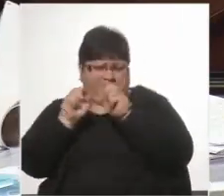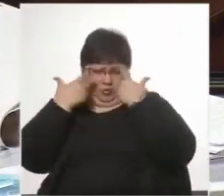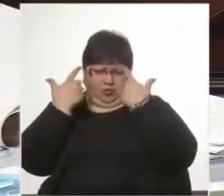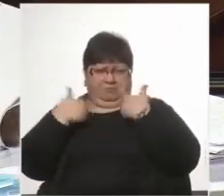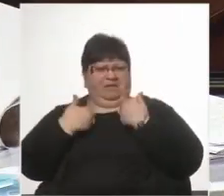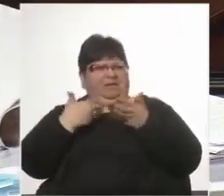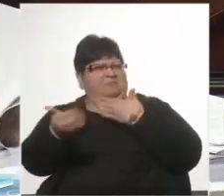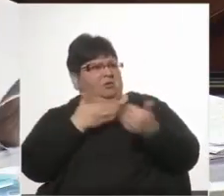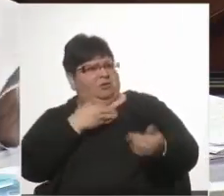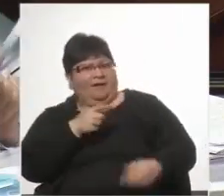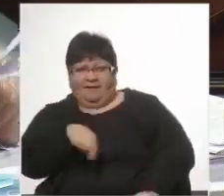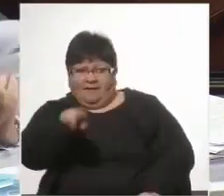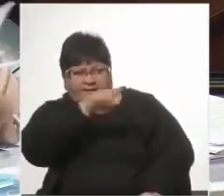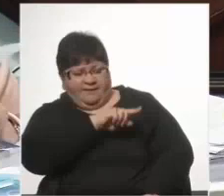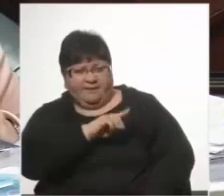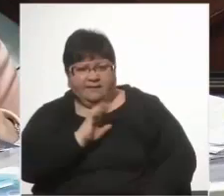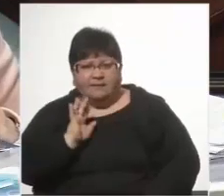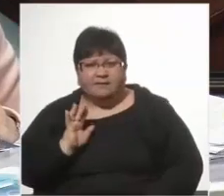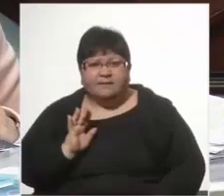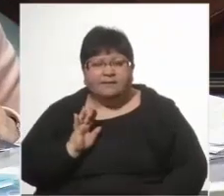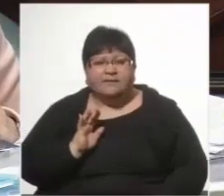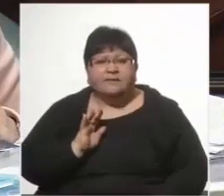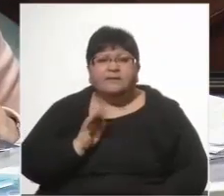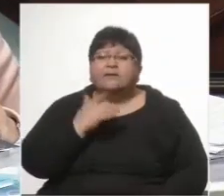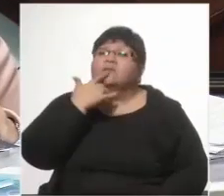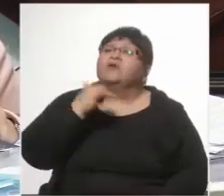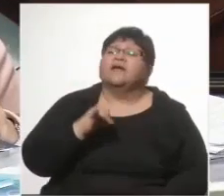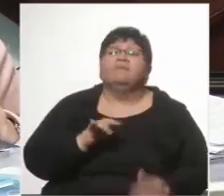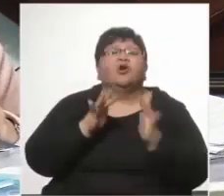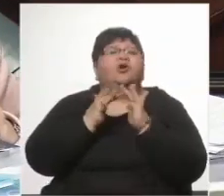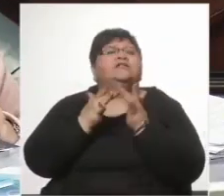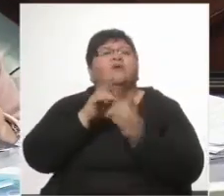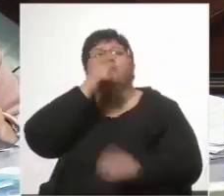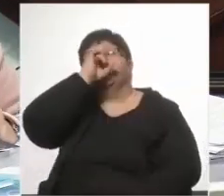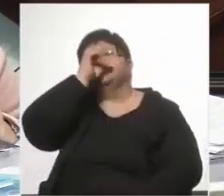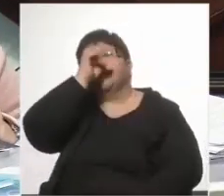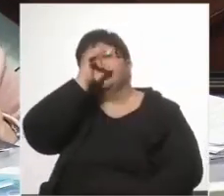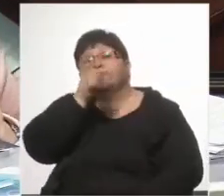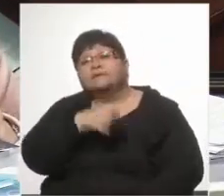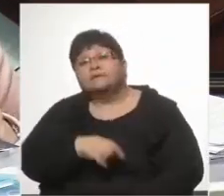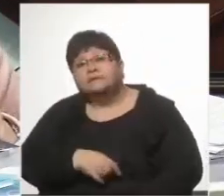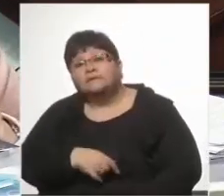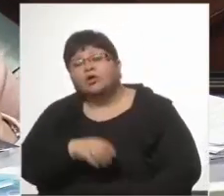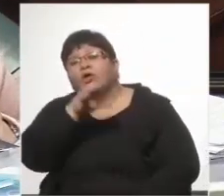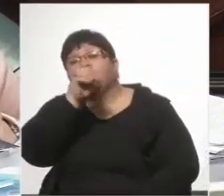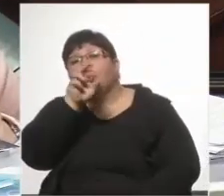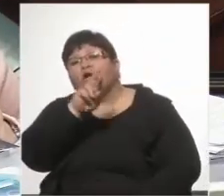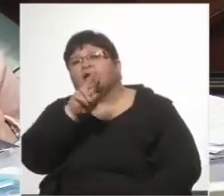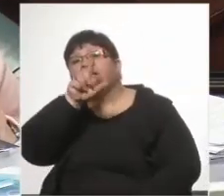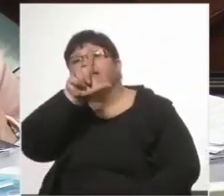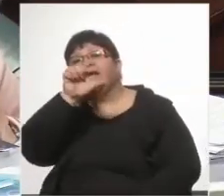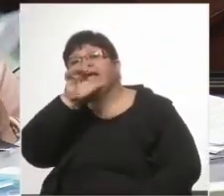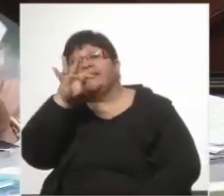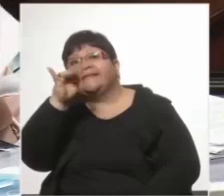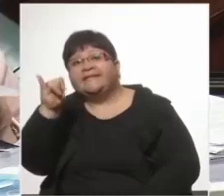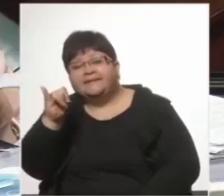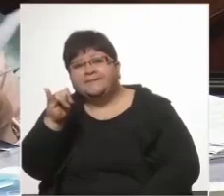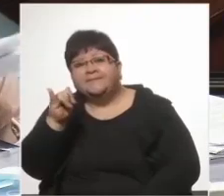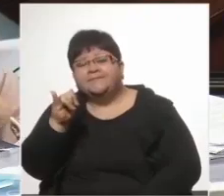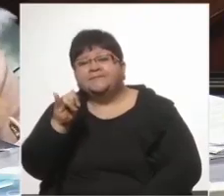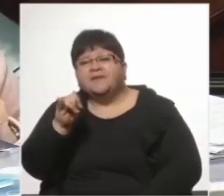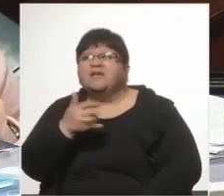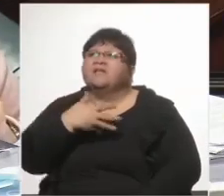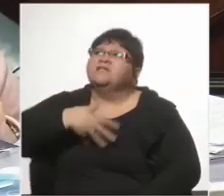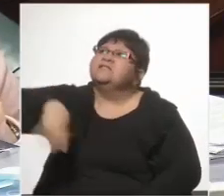le importaron. Por ejemplo, las conexiones en Buenos Aires, con Orleti, y la llevada y traída de